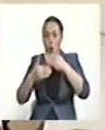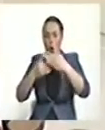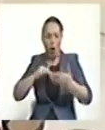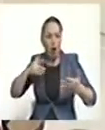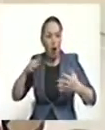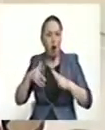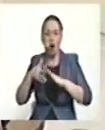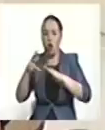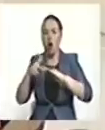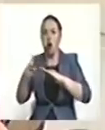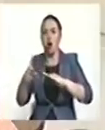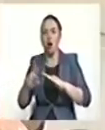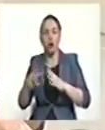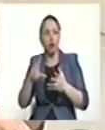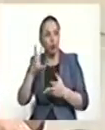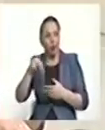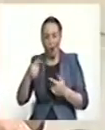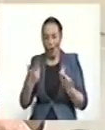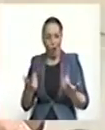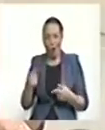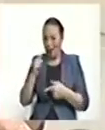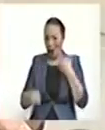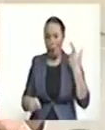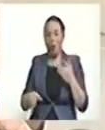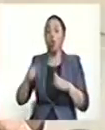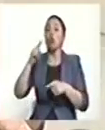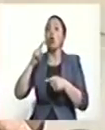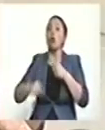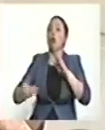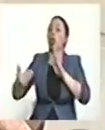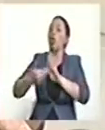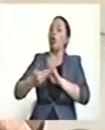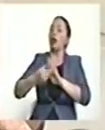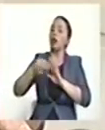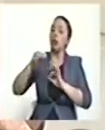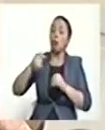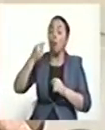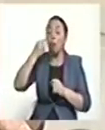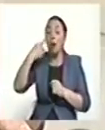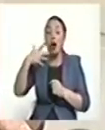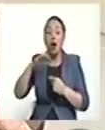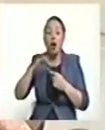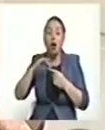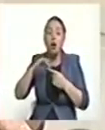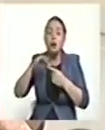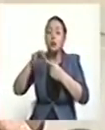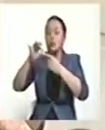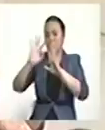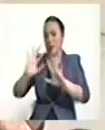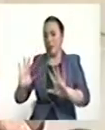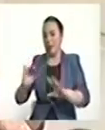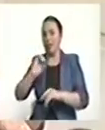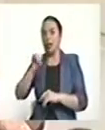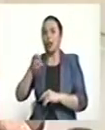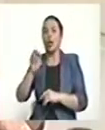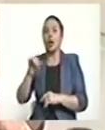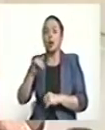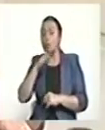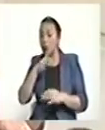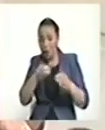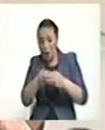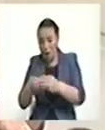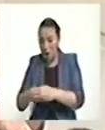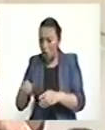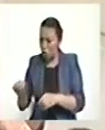No, se dice que son inmutables. Es decir, se le da a esto una condición que no la tiene ninguna otra providencia judicial en nuestro país.